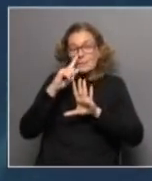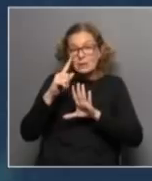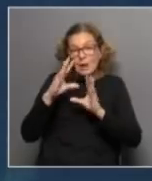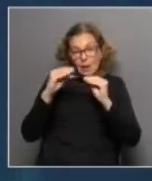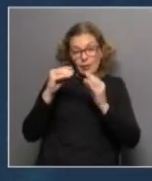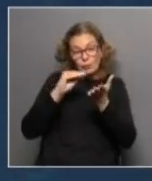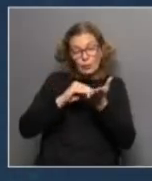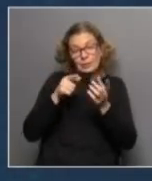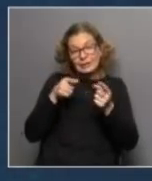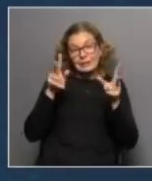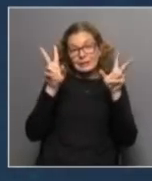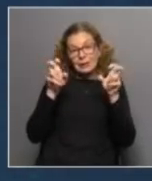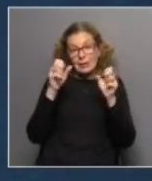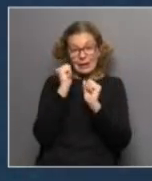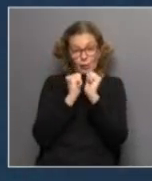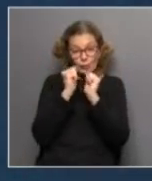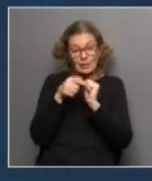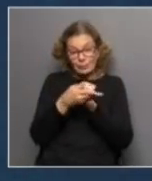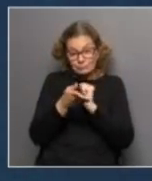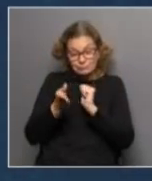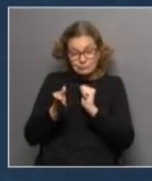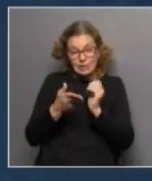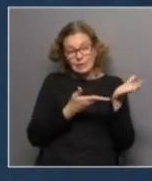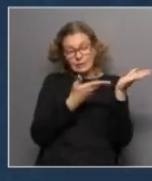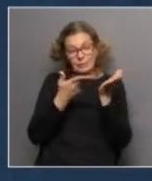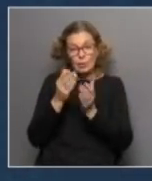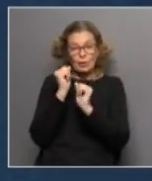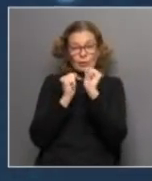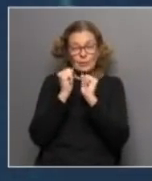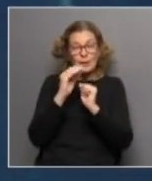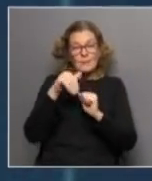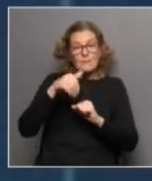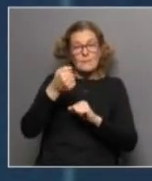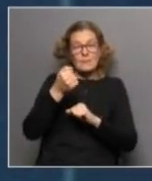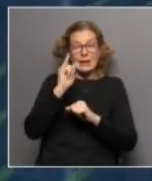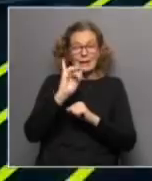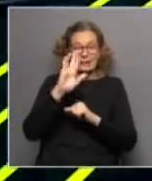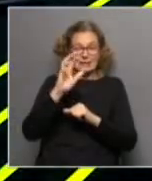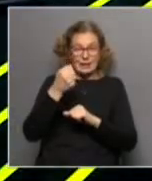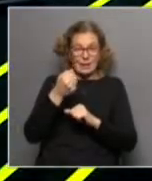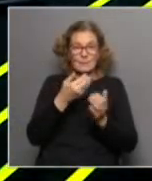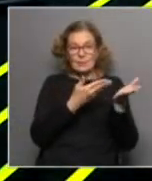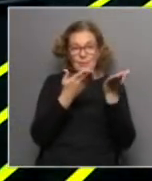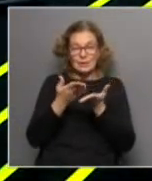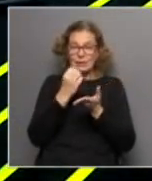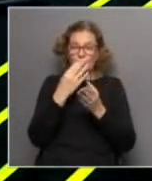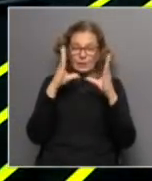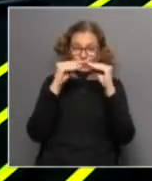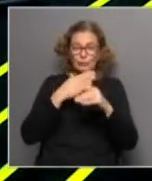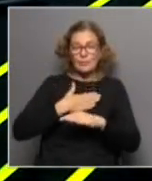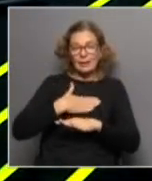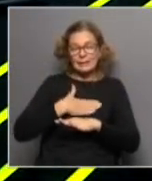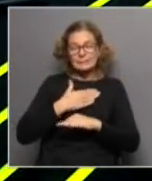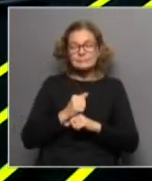sobre esto y los efectos que tiene la economía sobre esta realidad, recibimos a la economista Mayra Colache. Mayra, bienvenida. Buenas noches. Hola, buenas noches. Un placer.